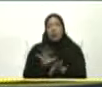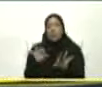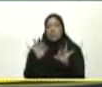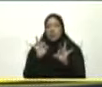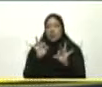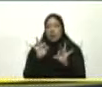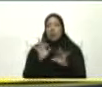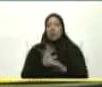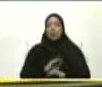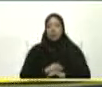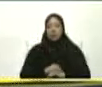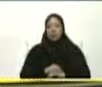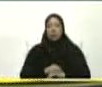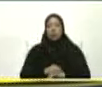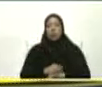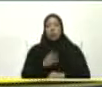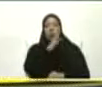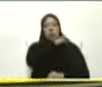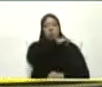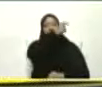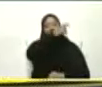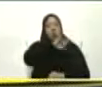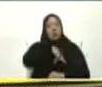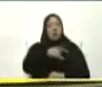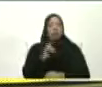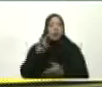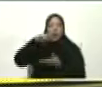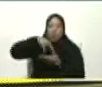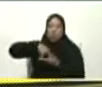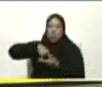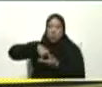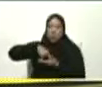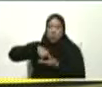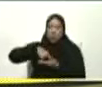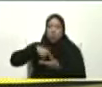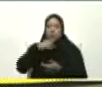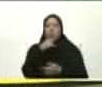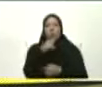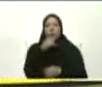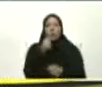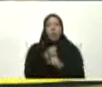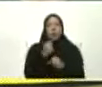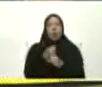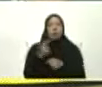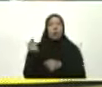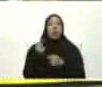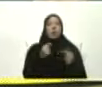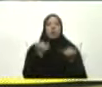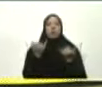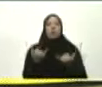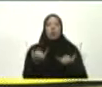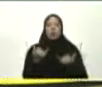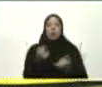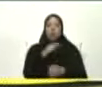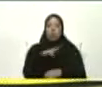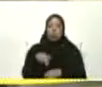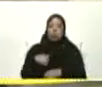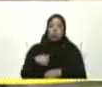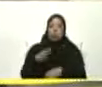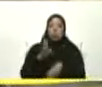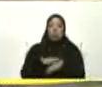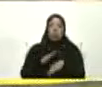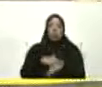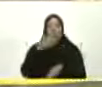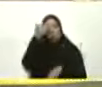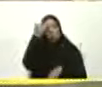A la rectora De la Universidad De Carabobo Doctora Jessy Divo de Romera Y le pido Que nos dé un